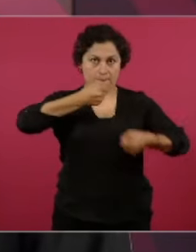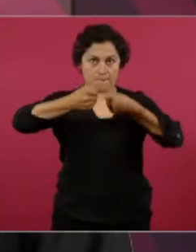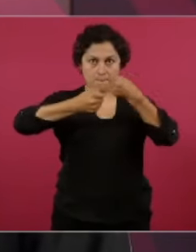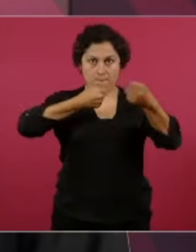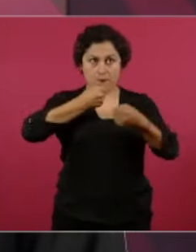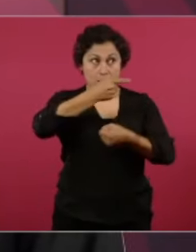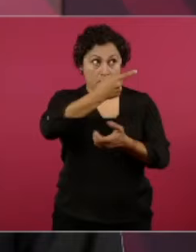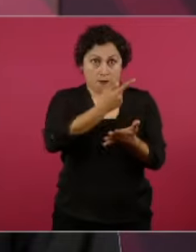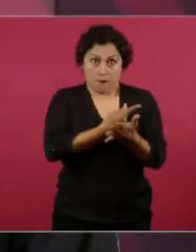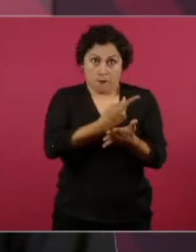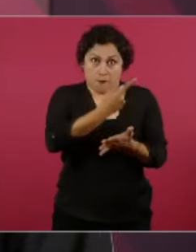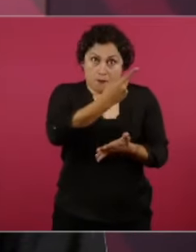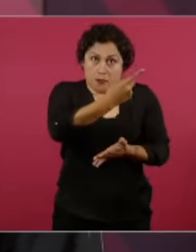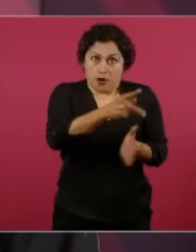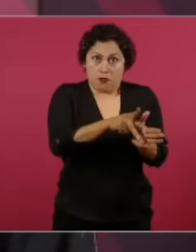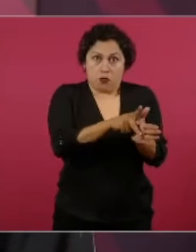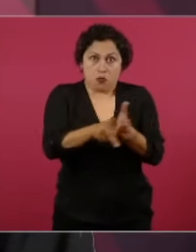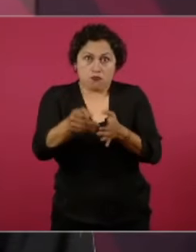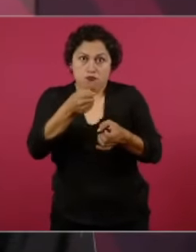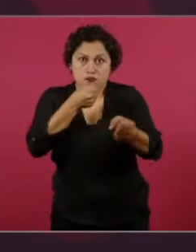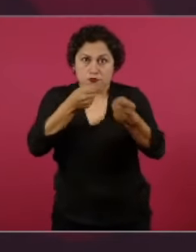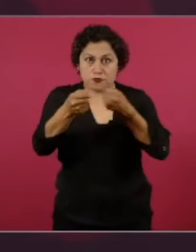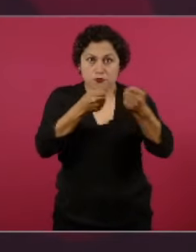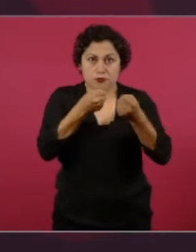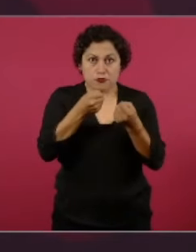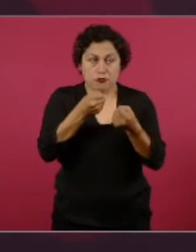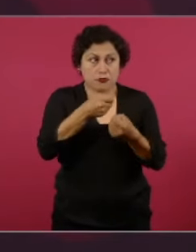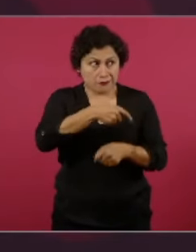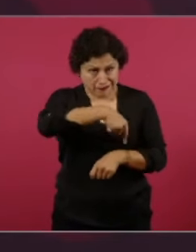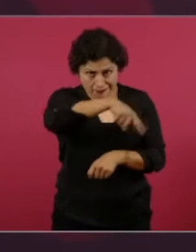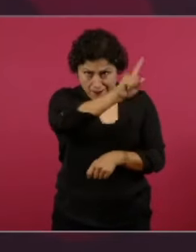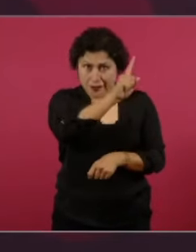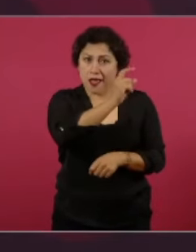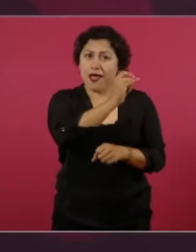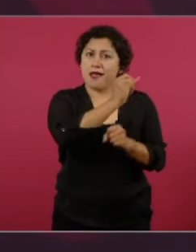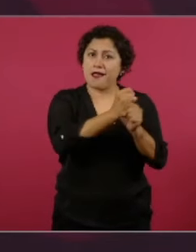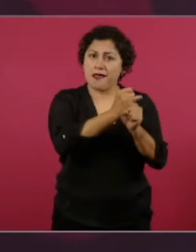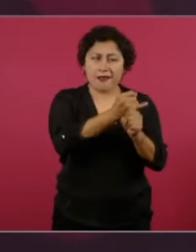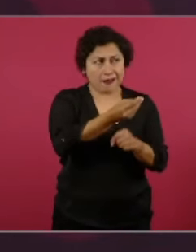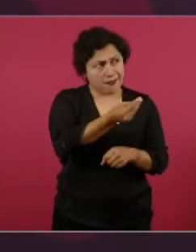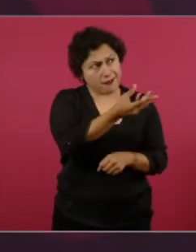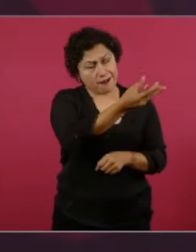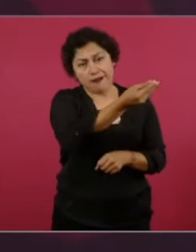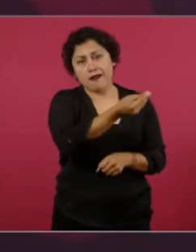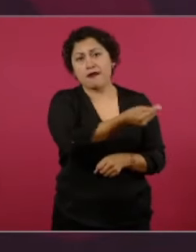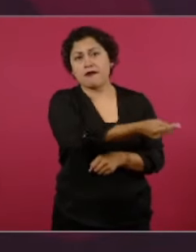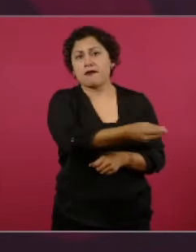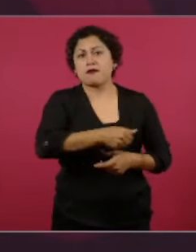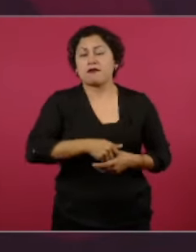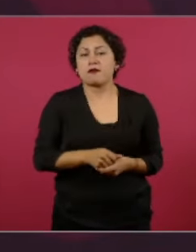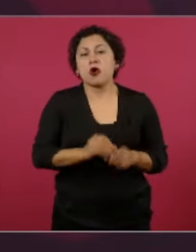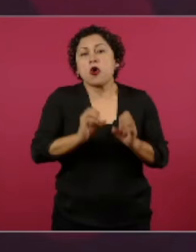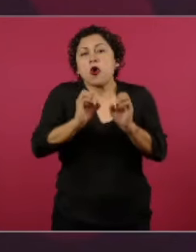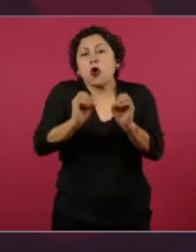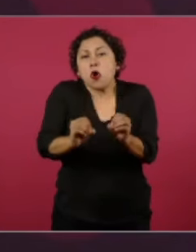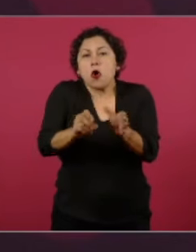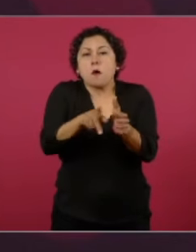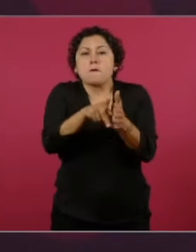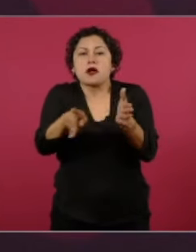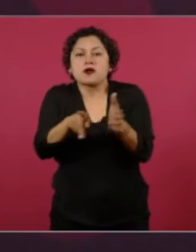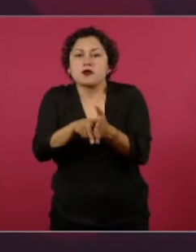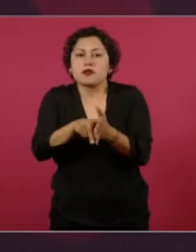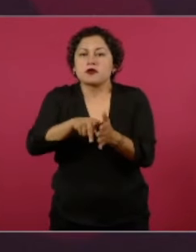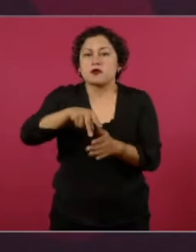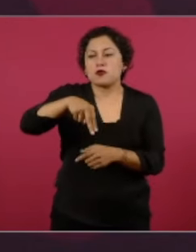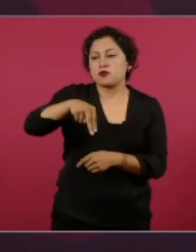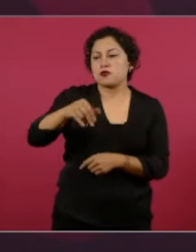dos veces, que vaya con los editores del New York Times o del